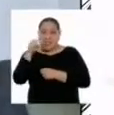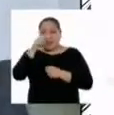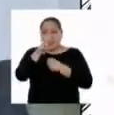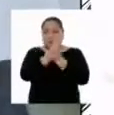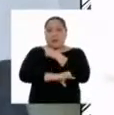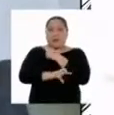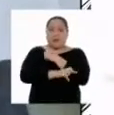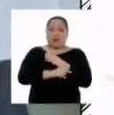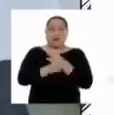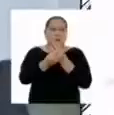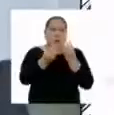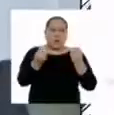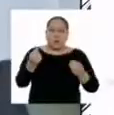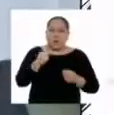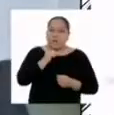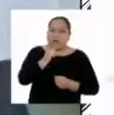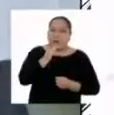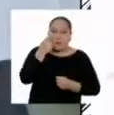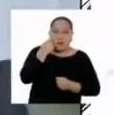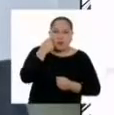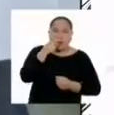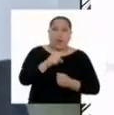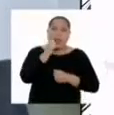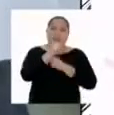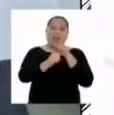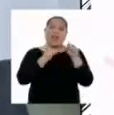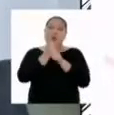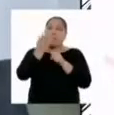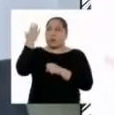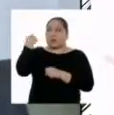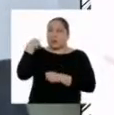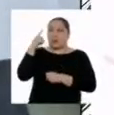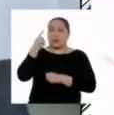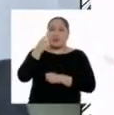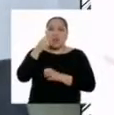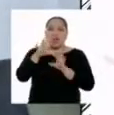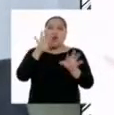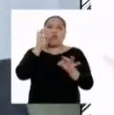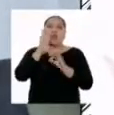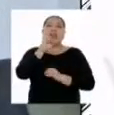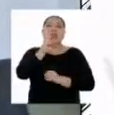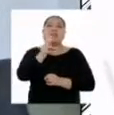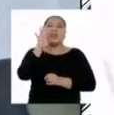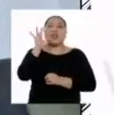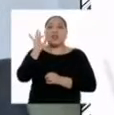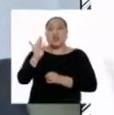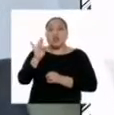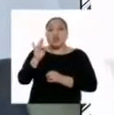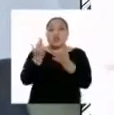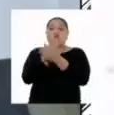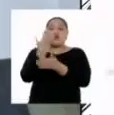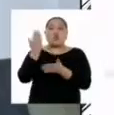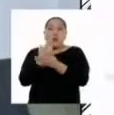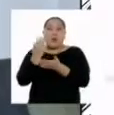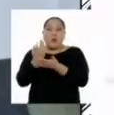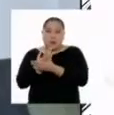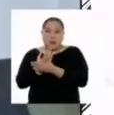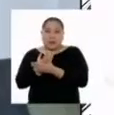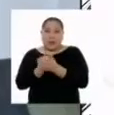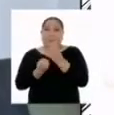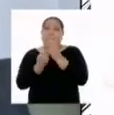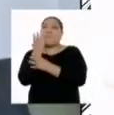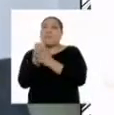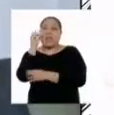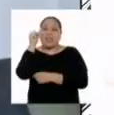Tan solo el año pasado, se descubrieron 68 especies nuevas de plantas peruanas. Es importante